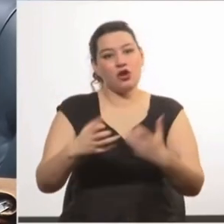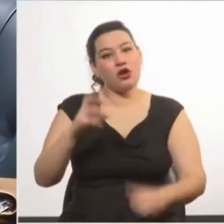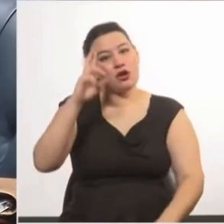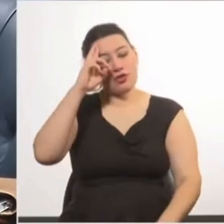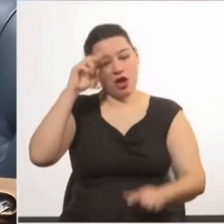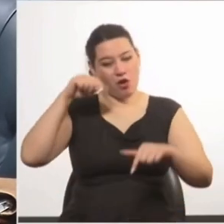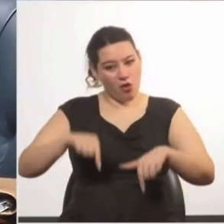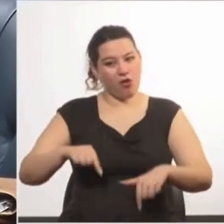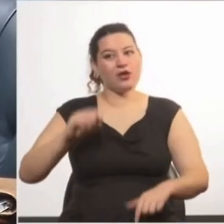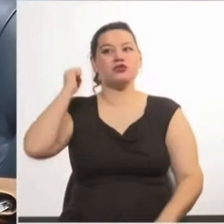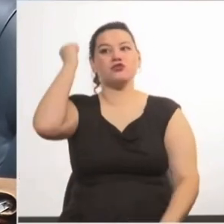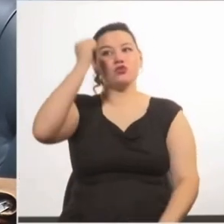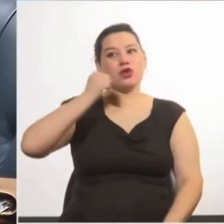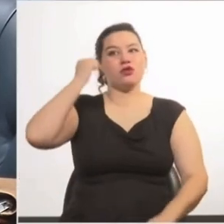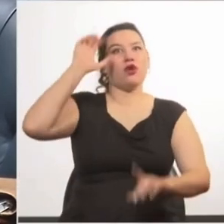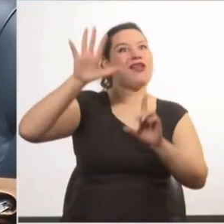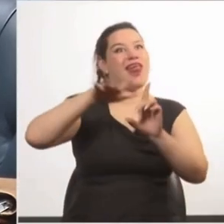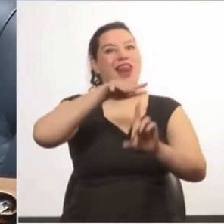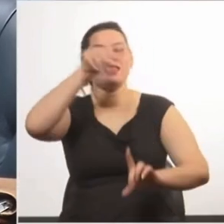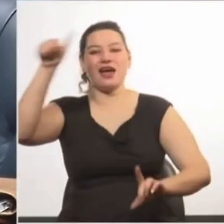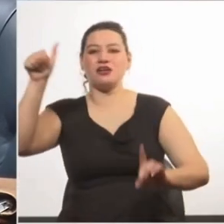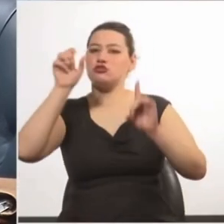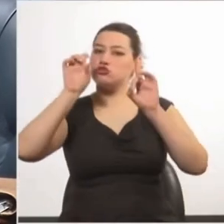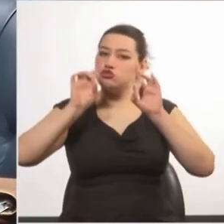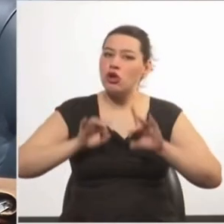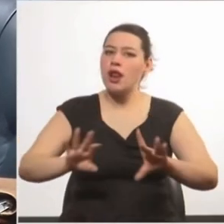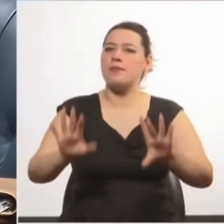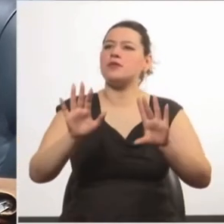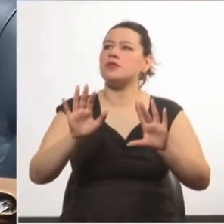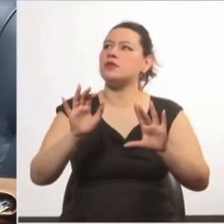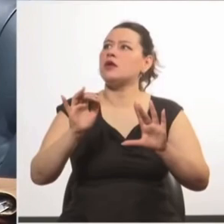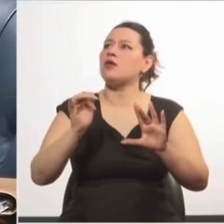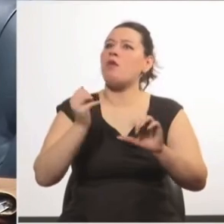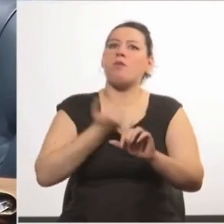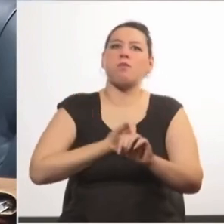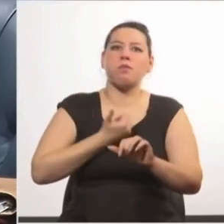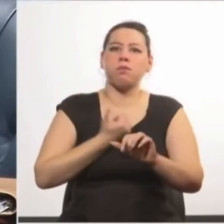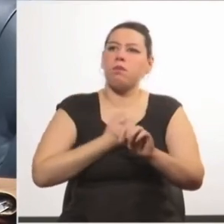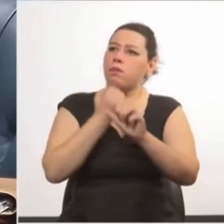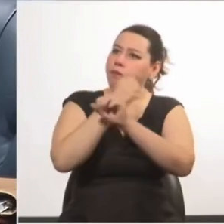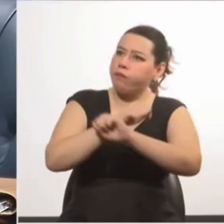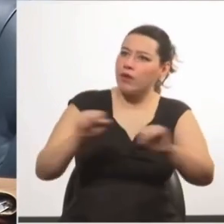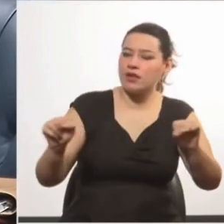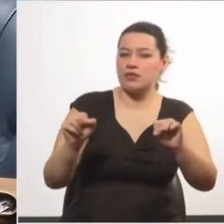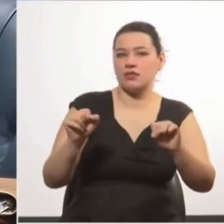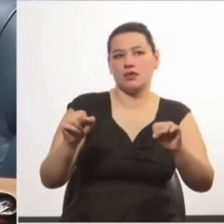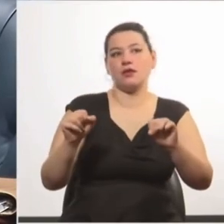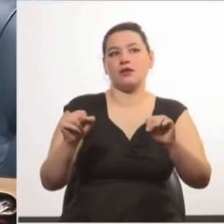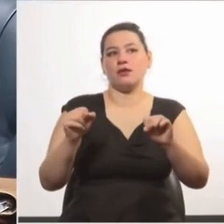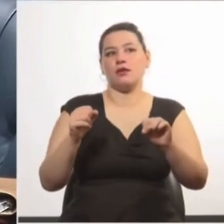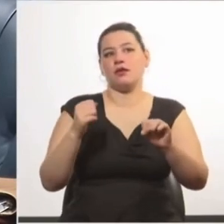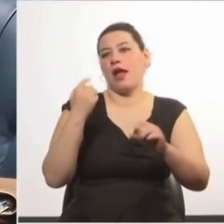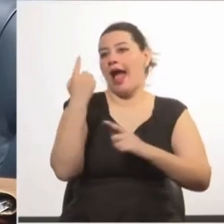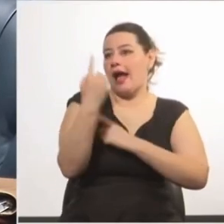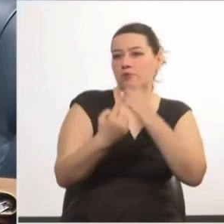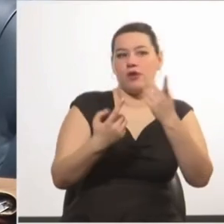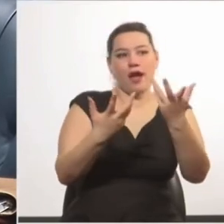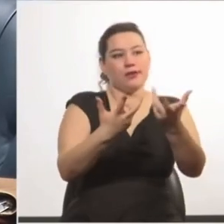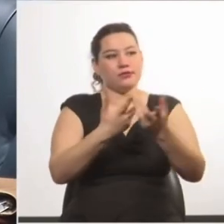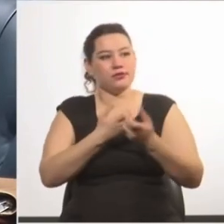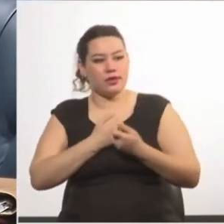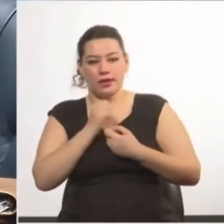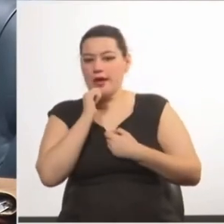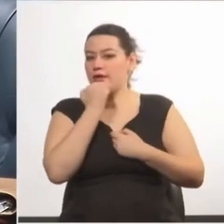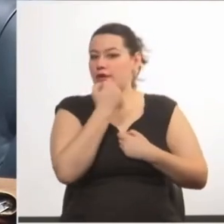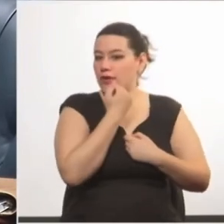fue un sueño hecho realidad, que sólo fue posible gracias a individualidades públicas y anónimas que